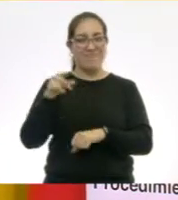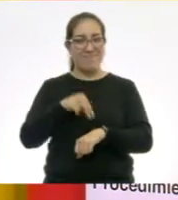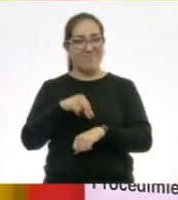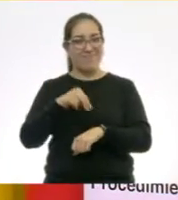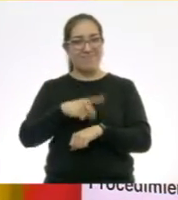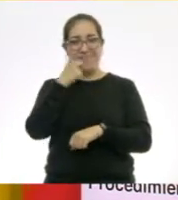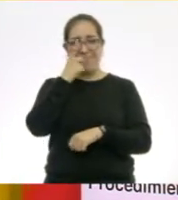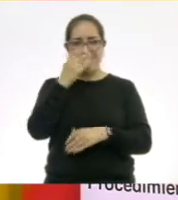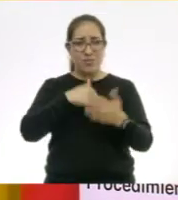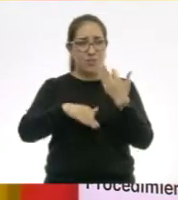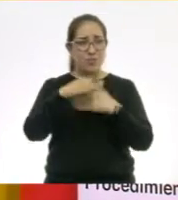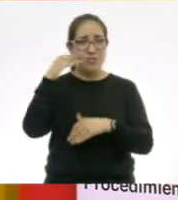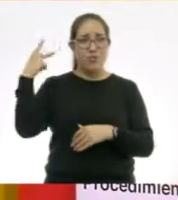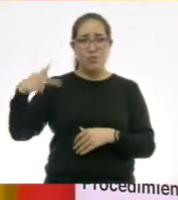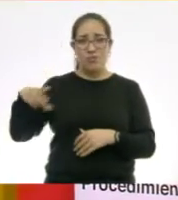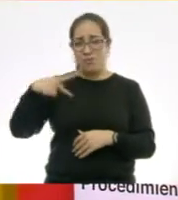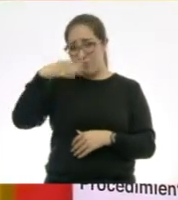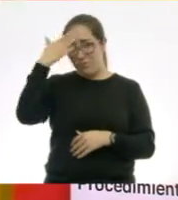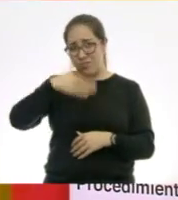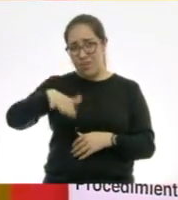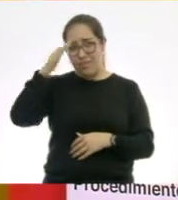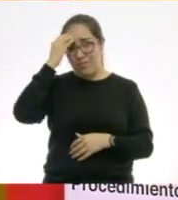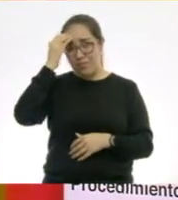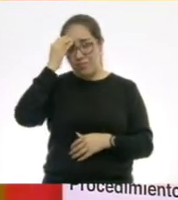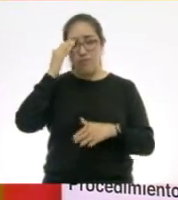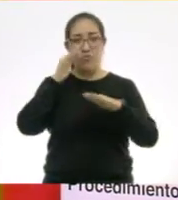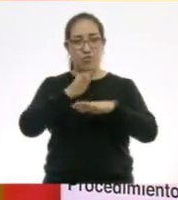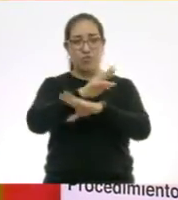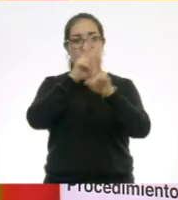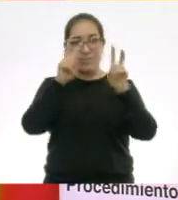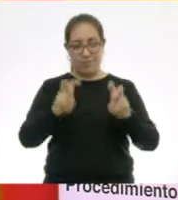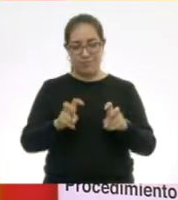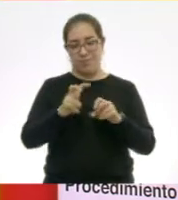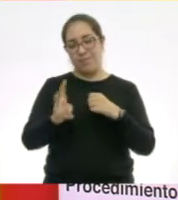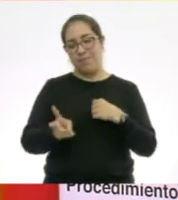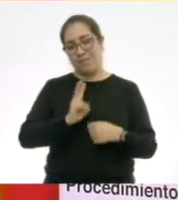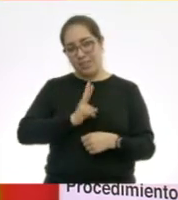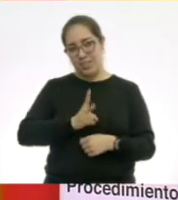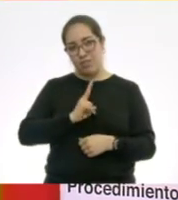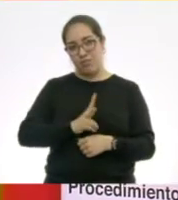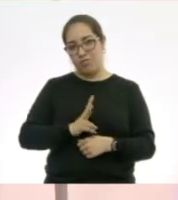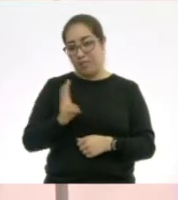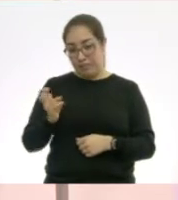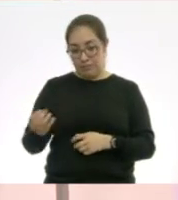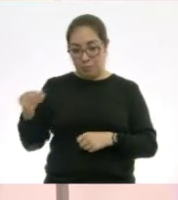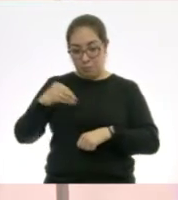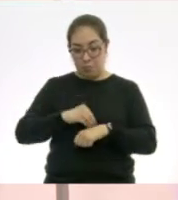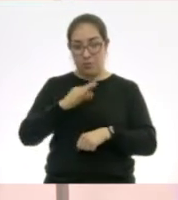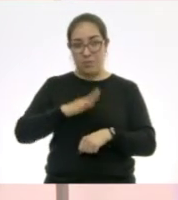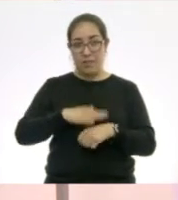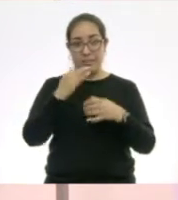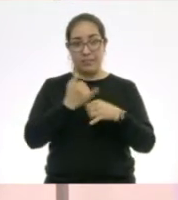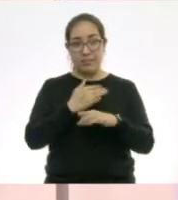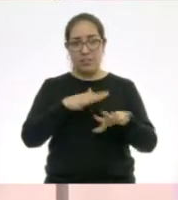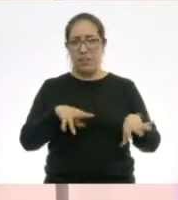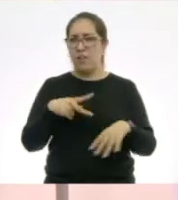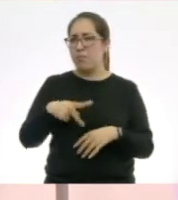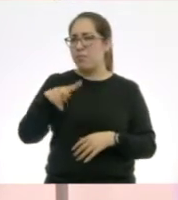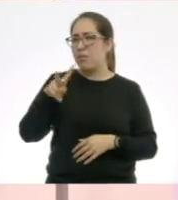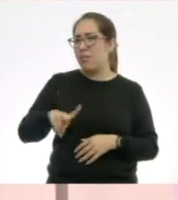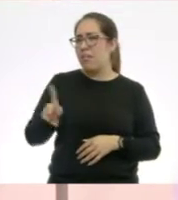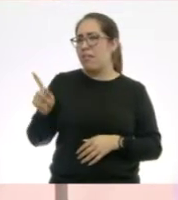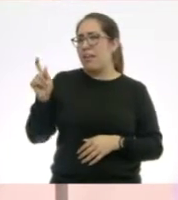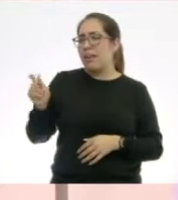todo lo que él sabía sobre los virus y que a nosotros nos está complementando la información. En este caso, sí, en los videos, pero en realidad fue una